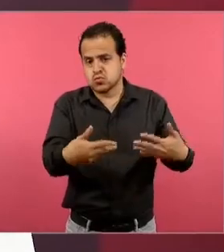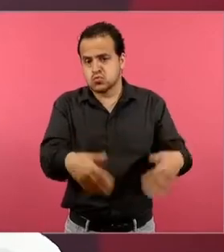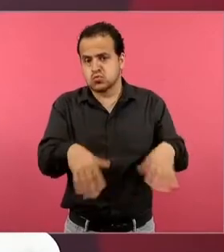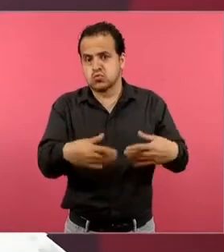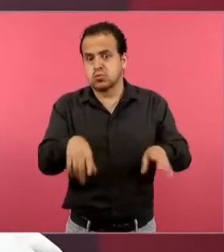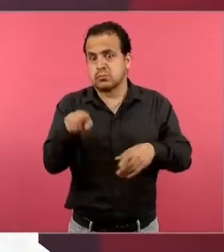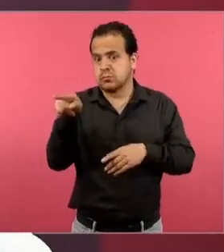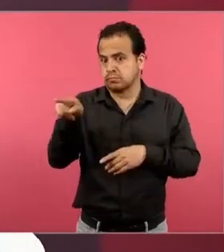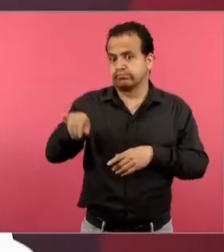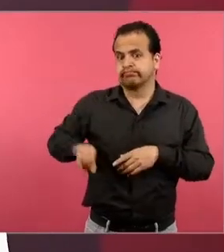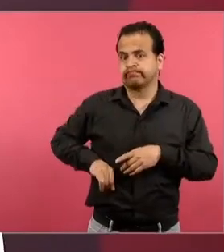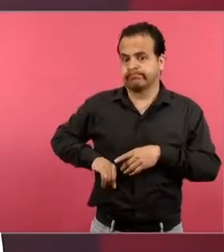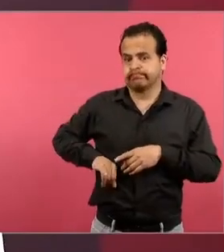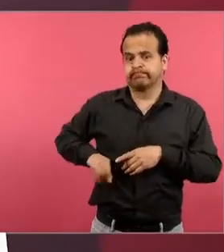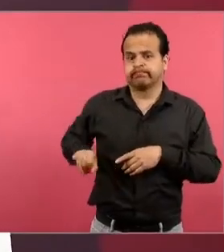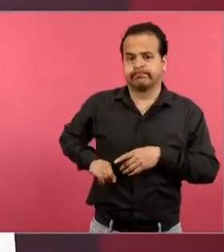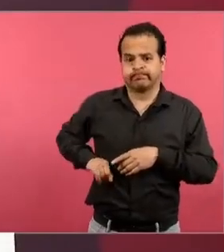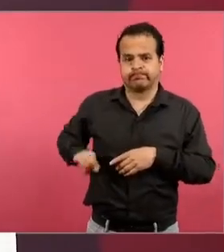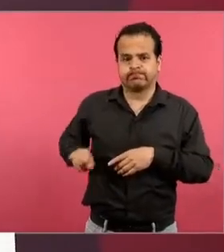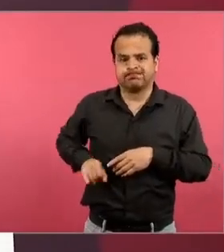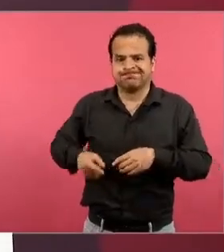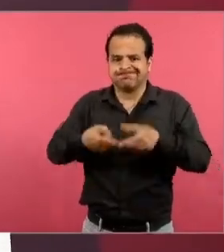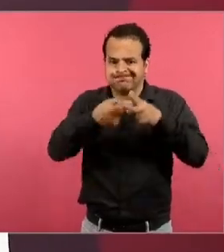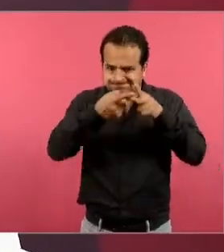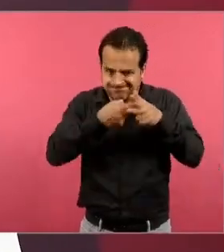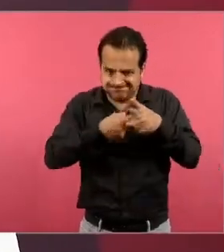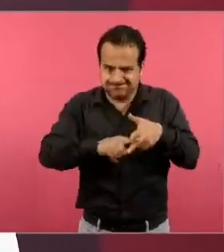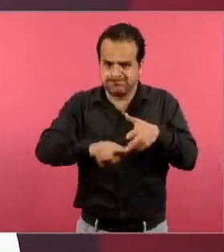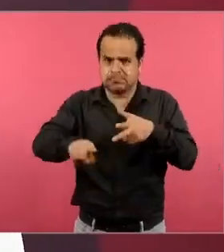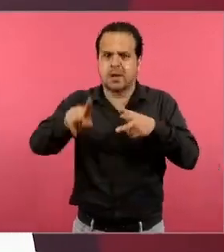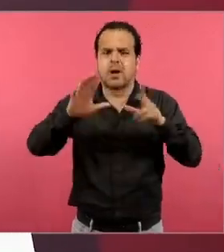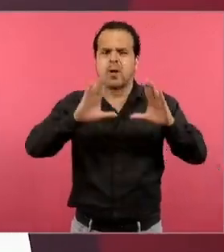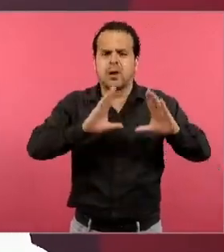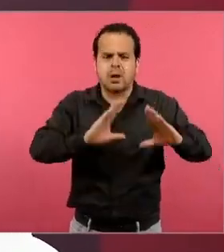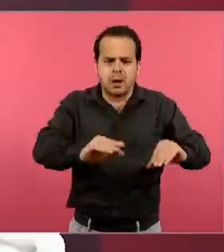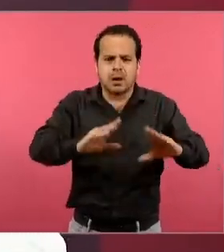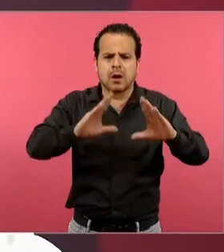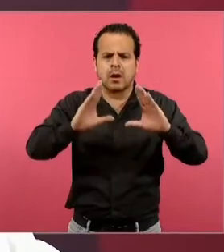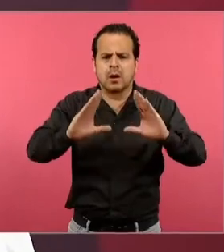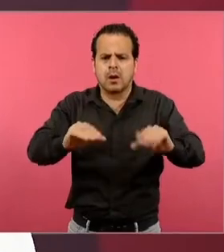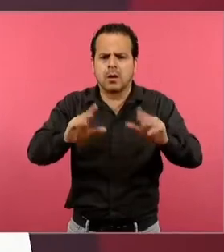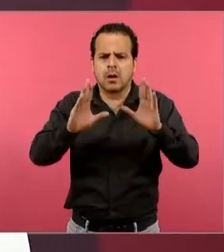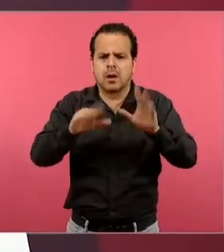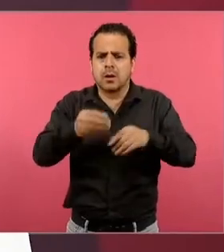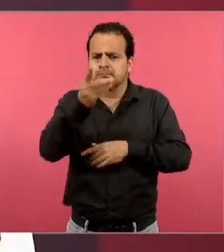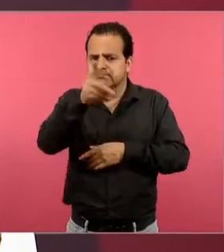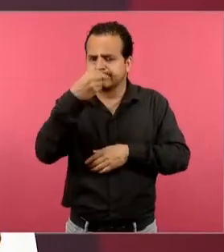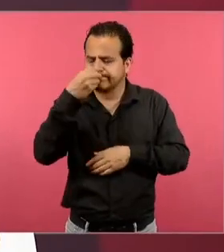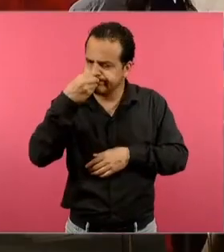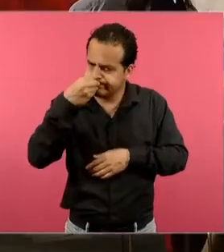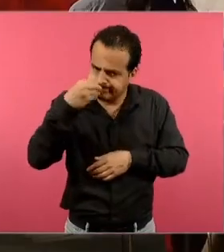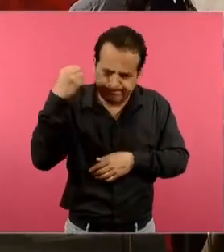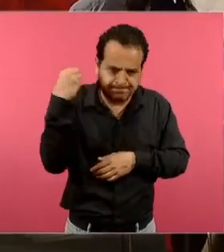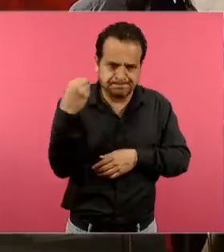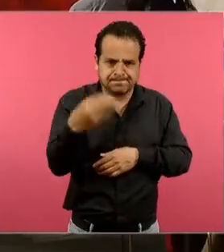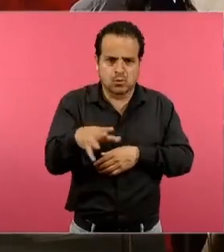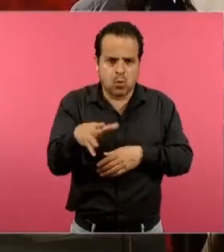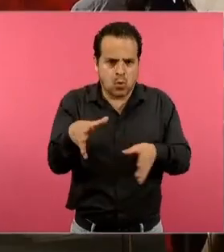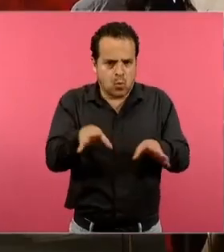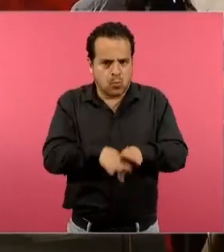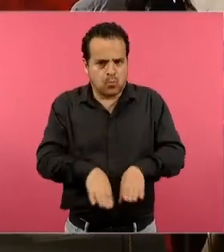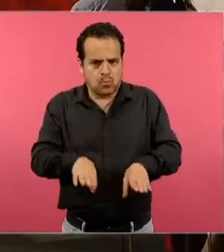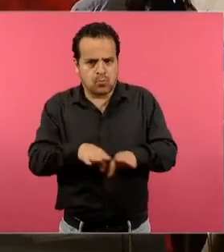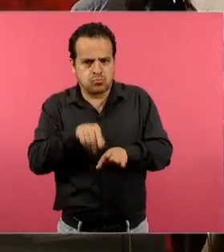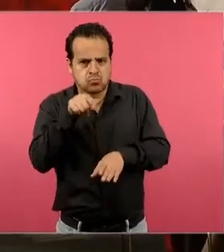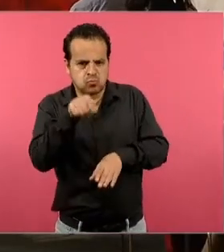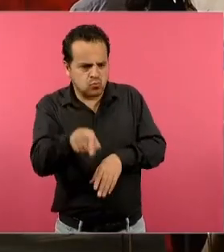se inicia a trabajar esto, tiene que ver con que se empieza a platicar, somos distintos, tú eres tu familia